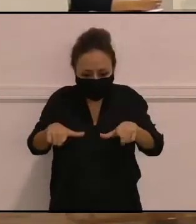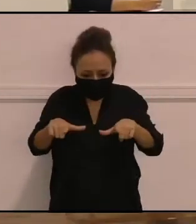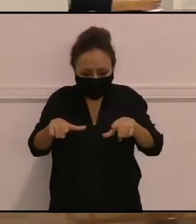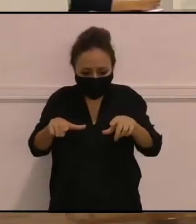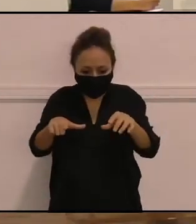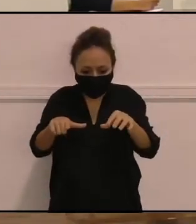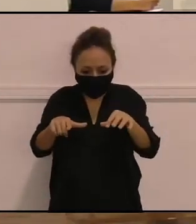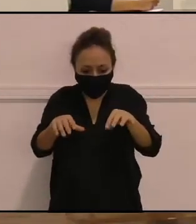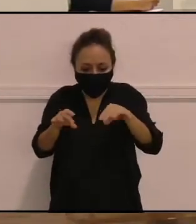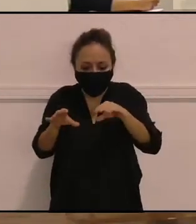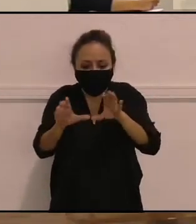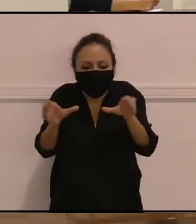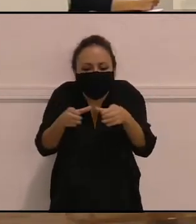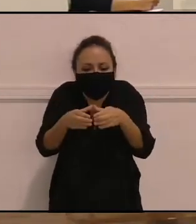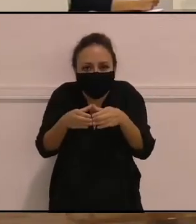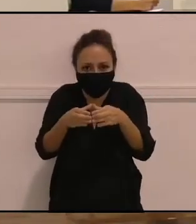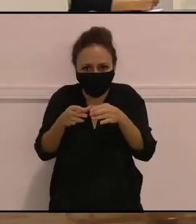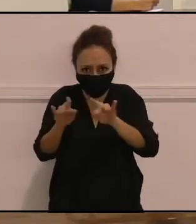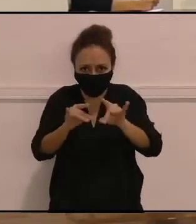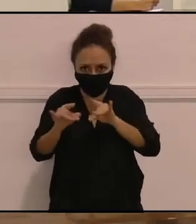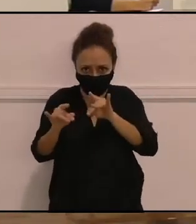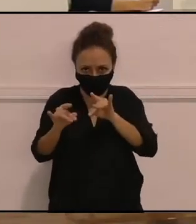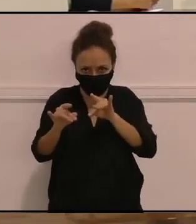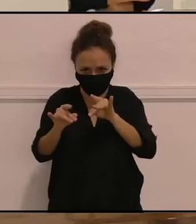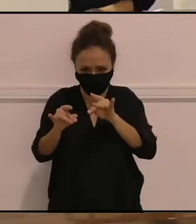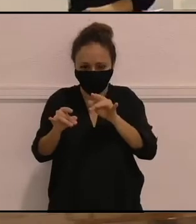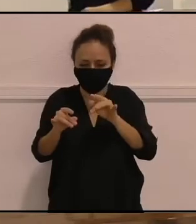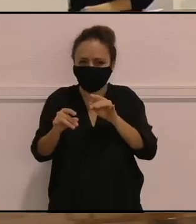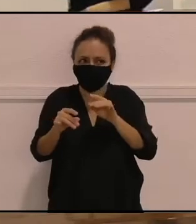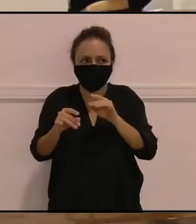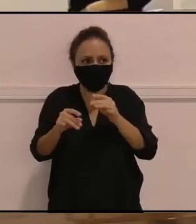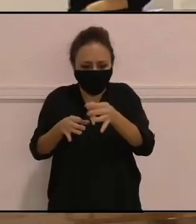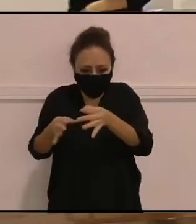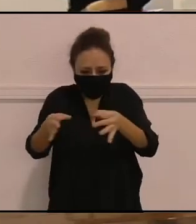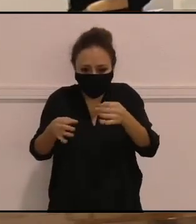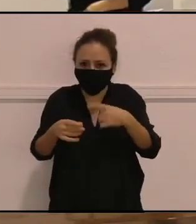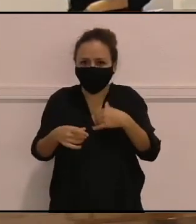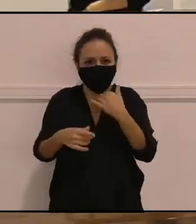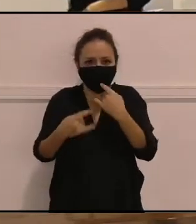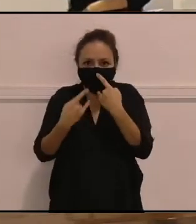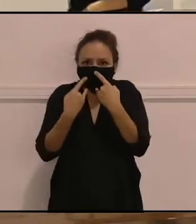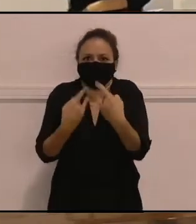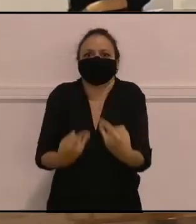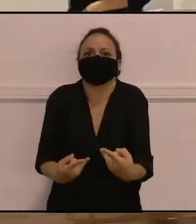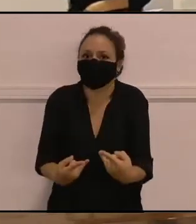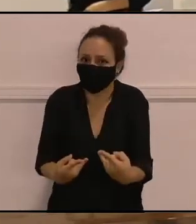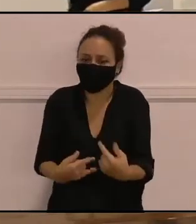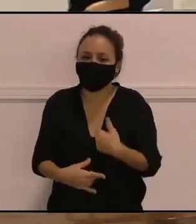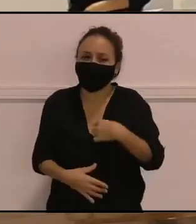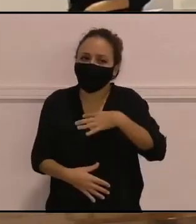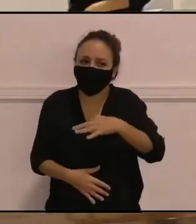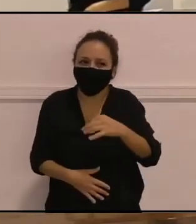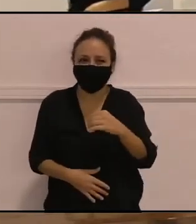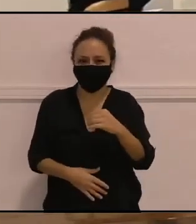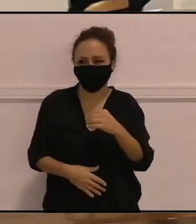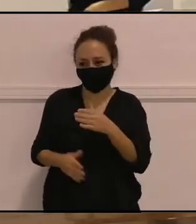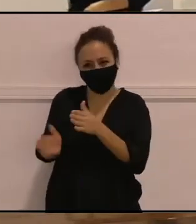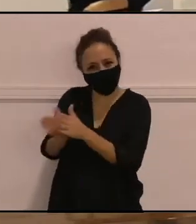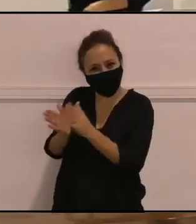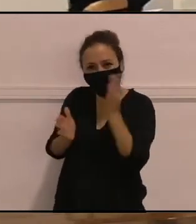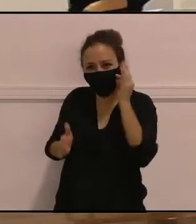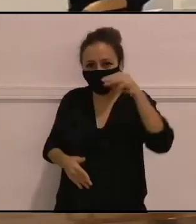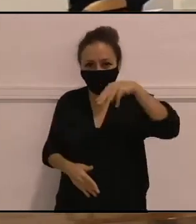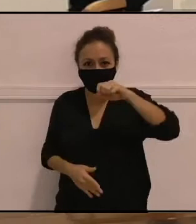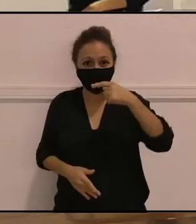Y estos trozos de tierra tienen algo que atrapa, ¿no? Y yo creo que a lo mejor a eso se refiere un poco Magda, que quizás en la